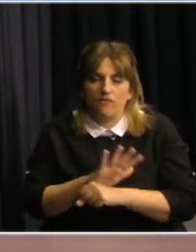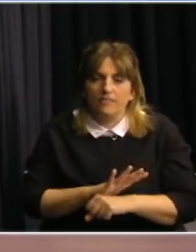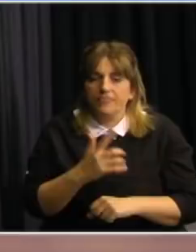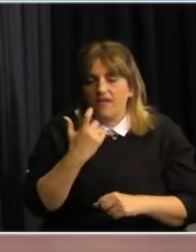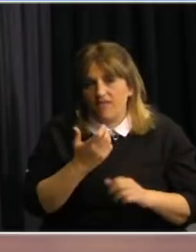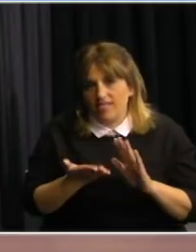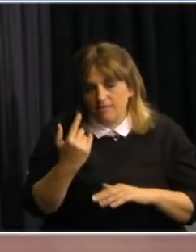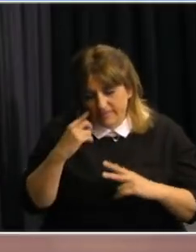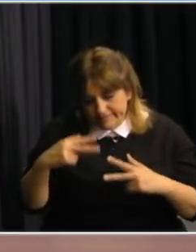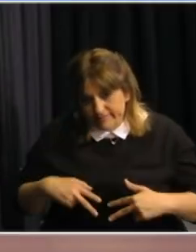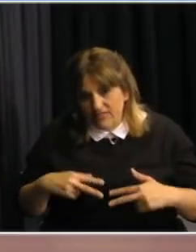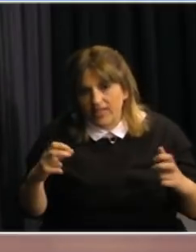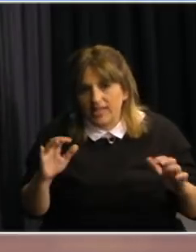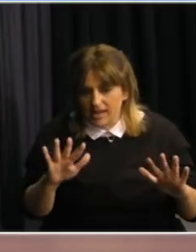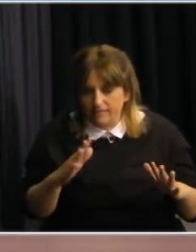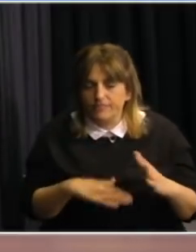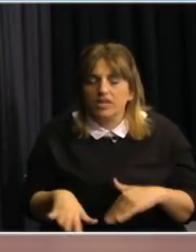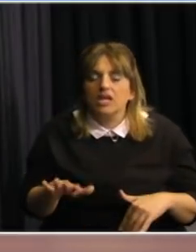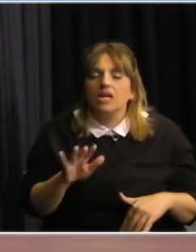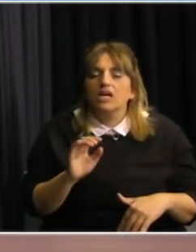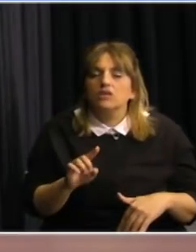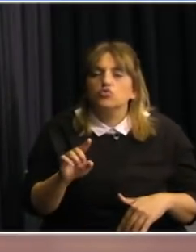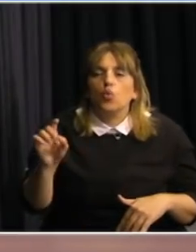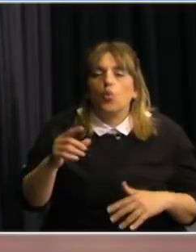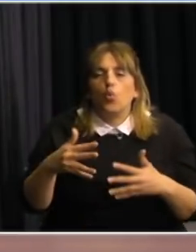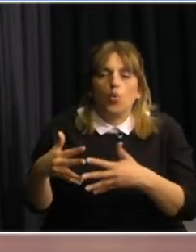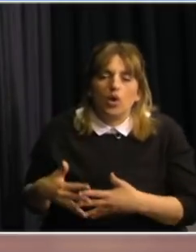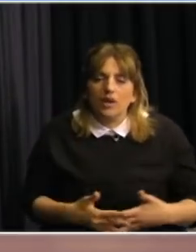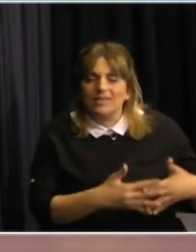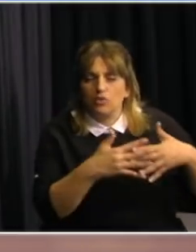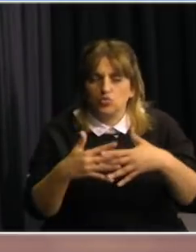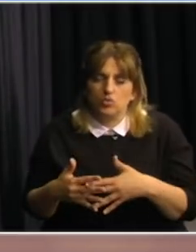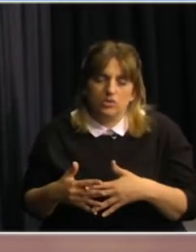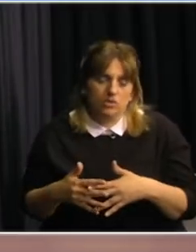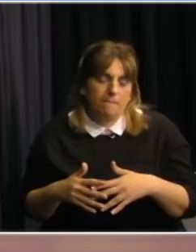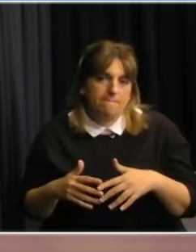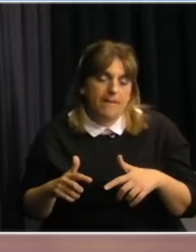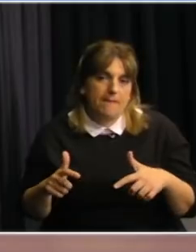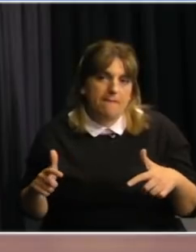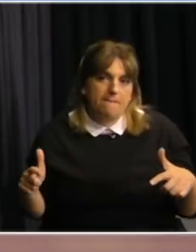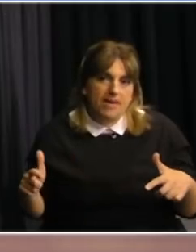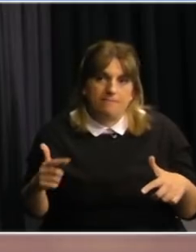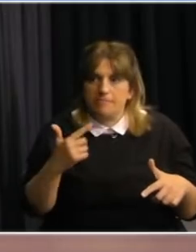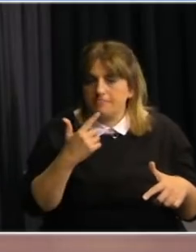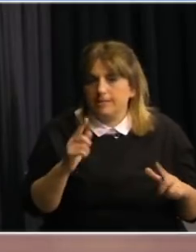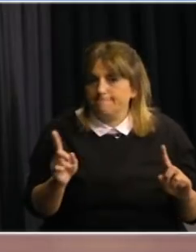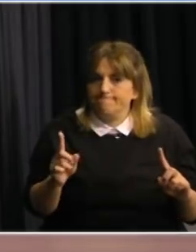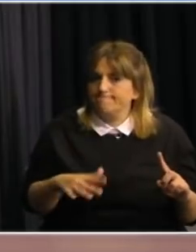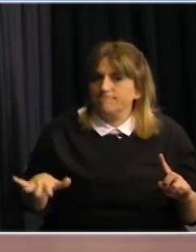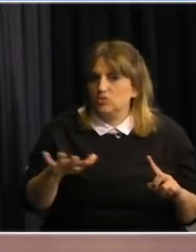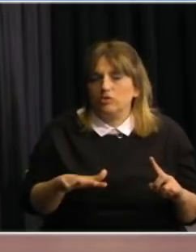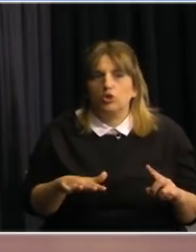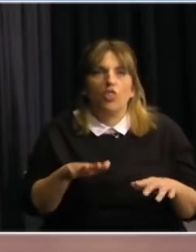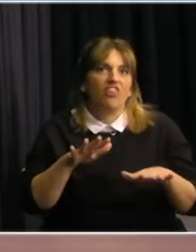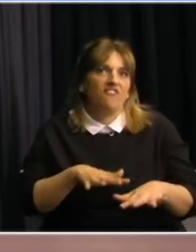en Estados Unidos por ejemplo que tiene un nivel de circulación viral notoriamente mucho más alto que en Uruguay se han desaconsejado todos los tipos de